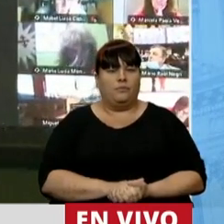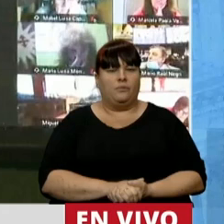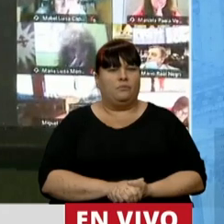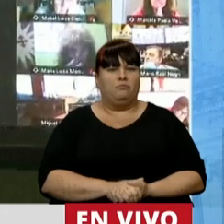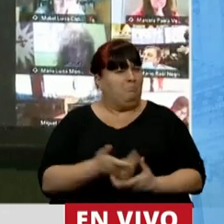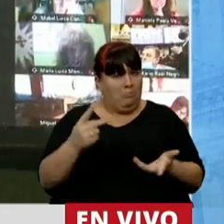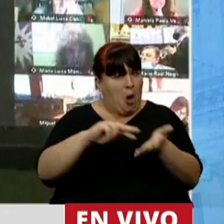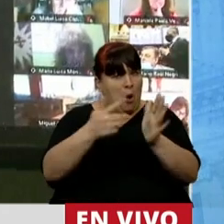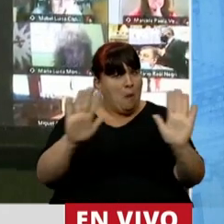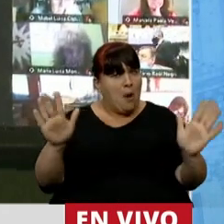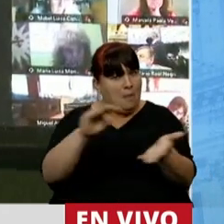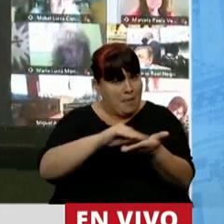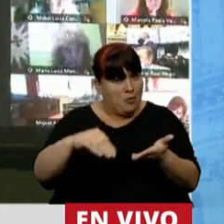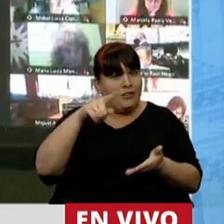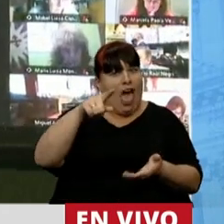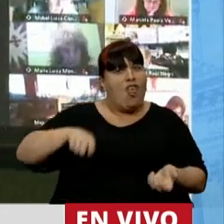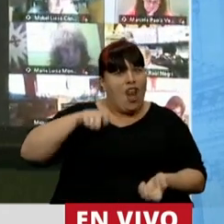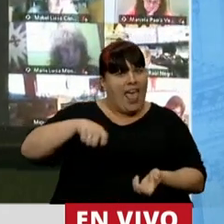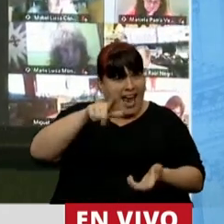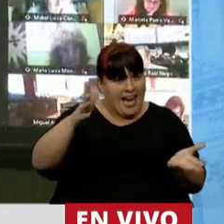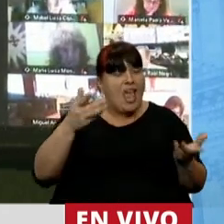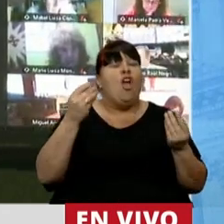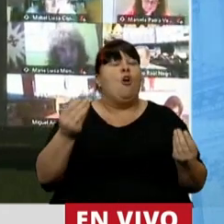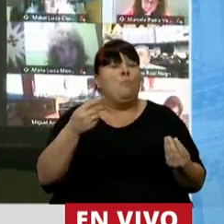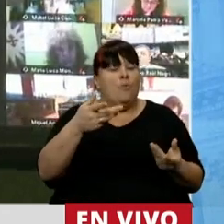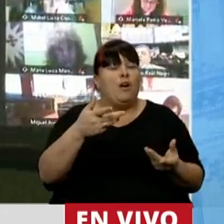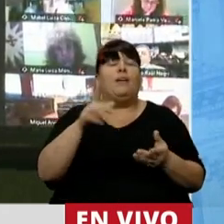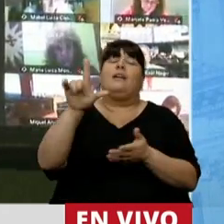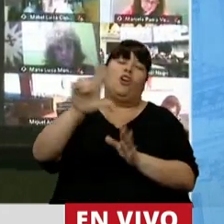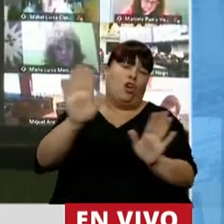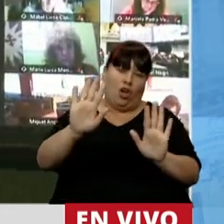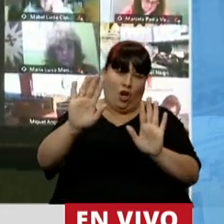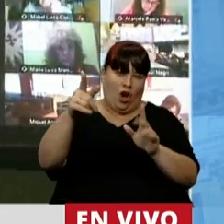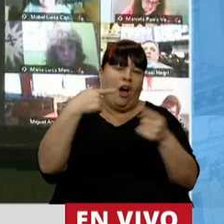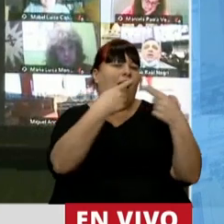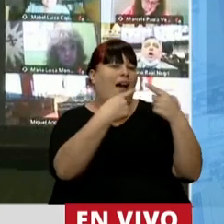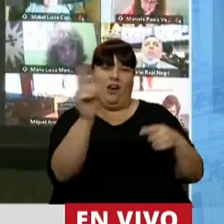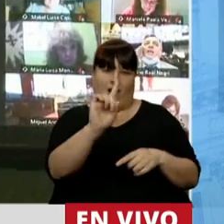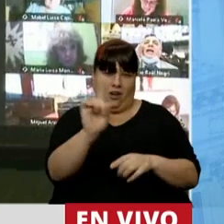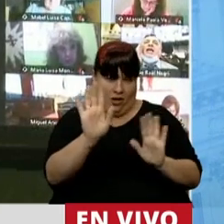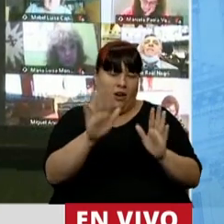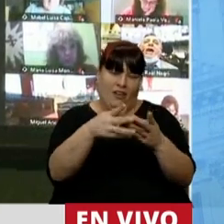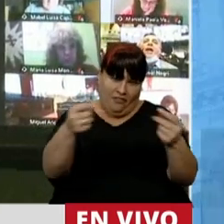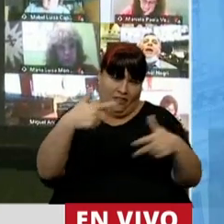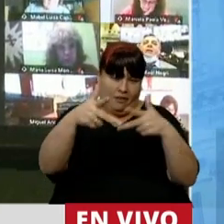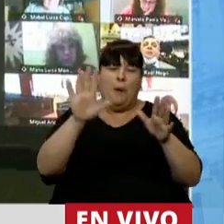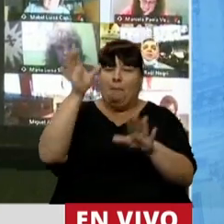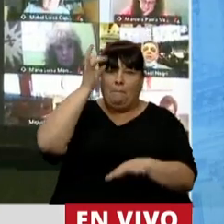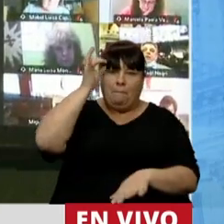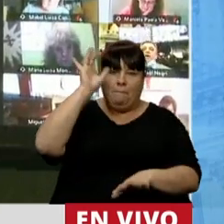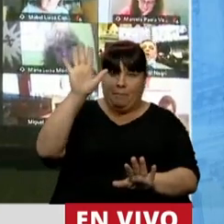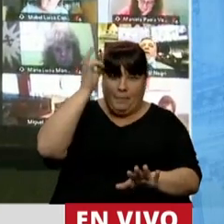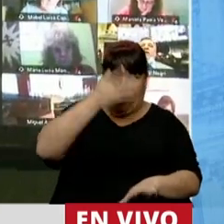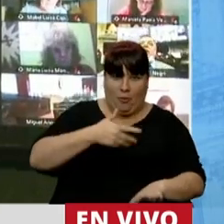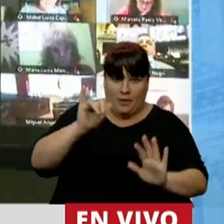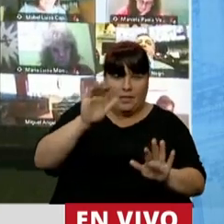No hay problema, diputado Neyri. Diputado Leiva, no dialogue, por favor, termine con su alocución. perdón,